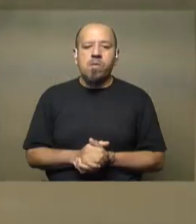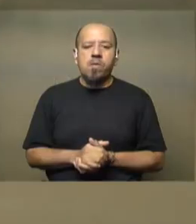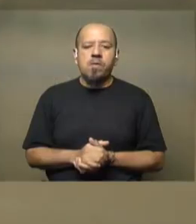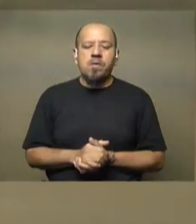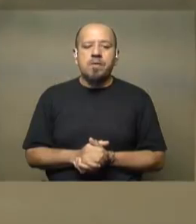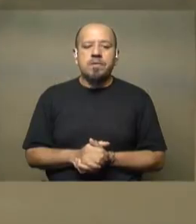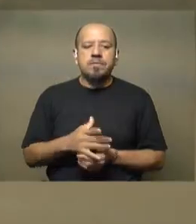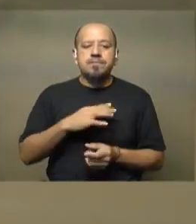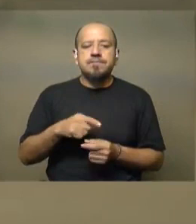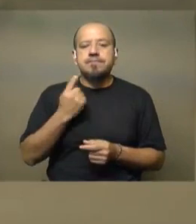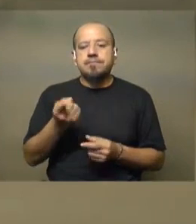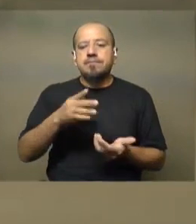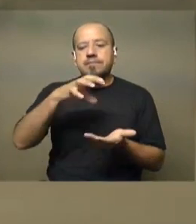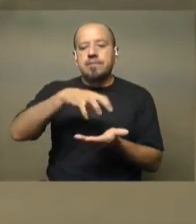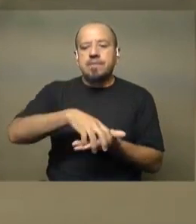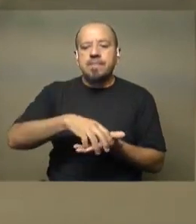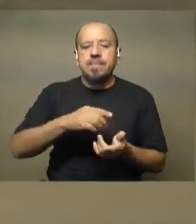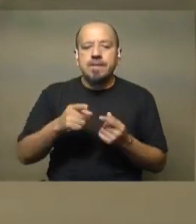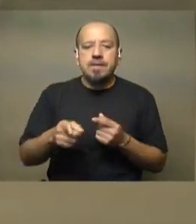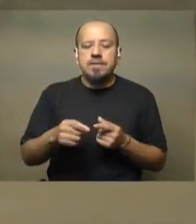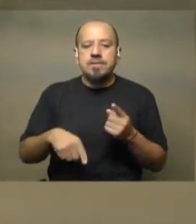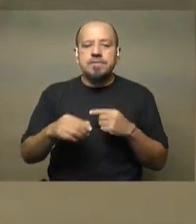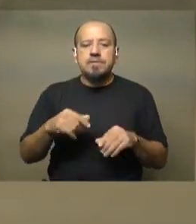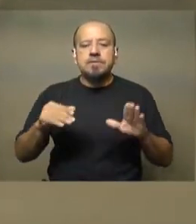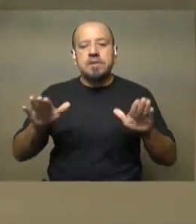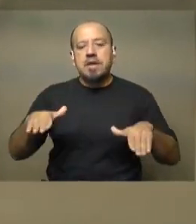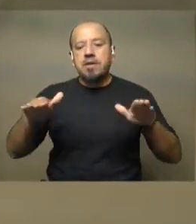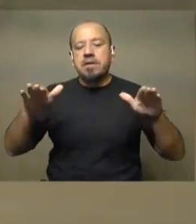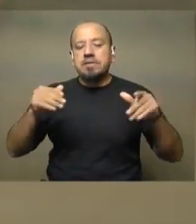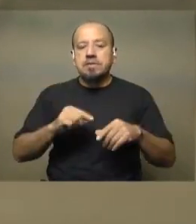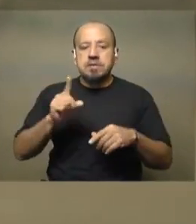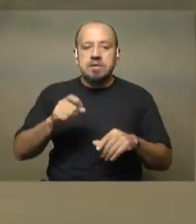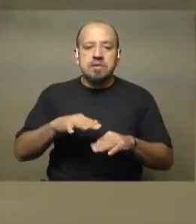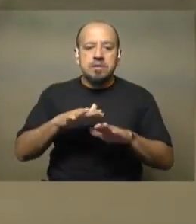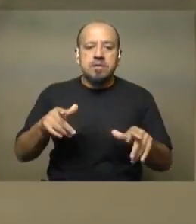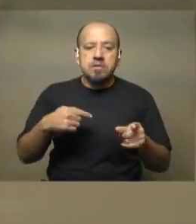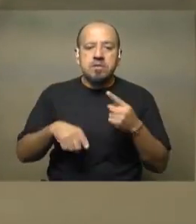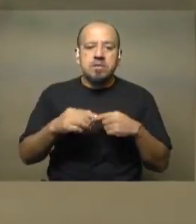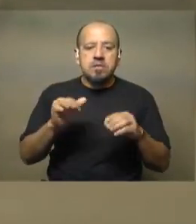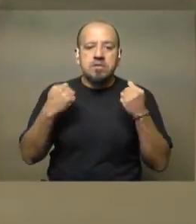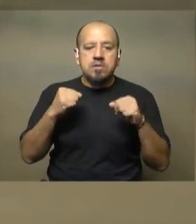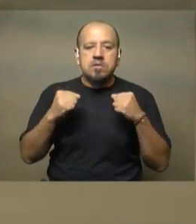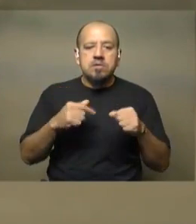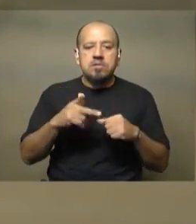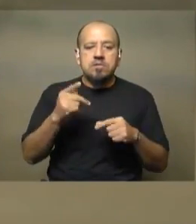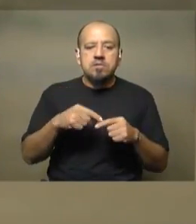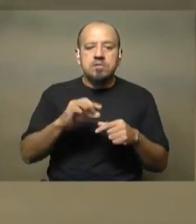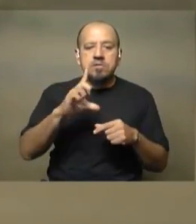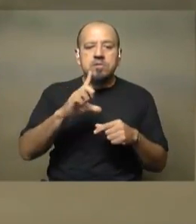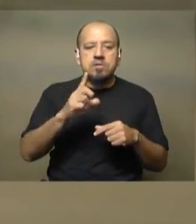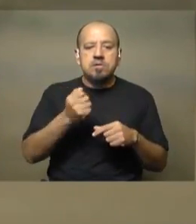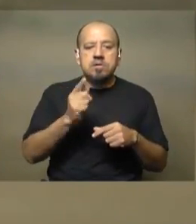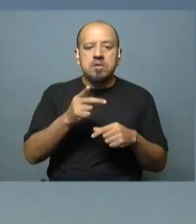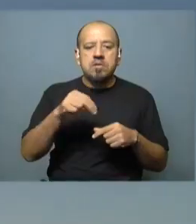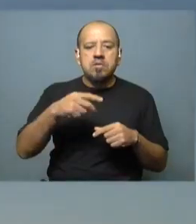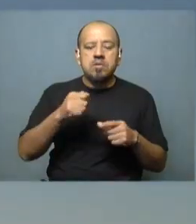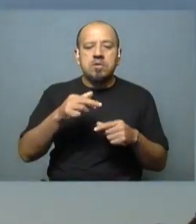Existen otros sitios de grandes concentraciones de aves acuáticas que además son propicios para la práctica del kitesurf, como la laguna de Rocha o como